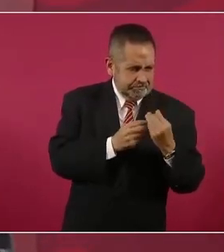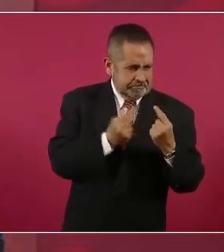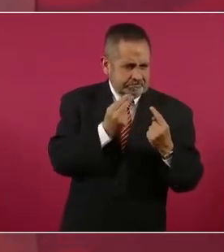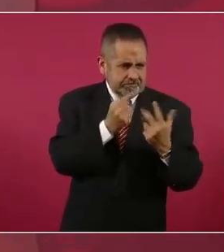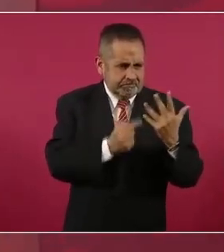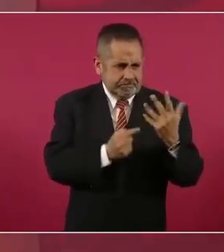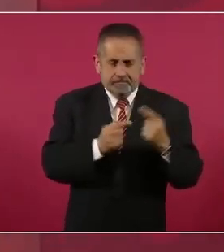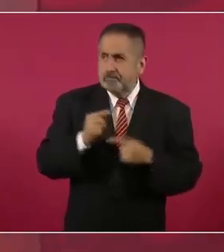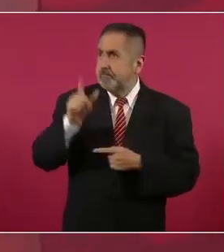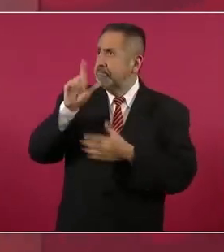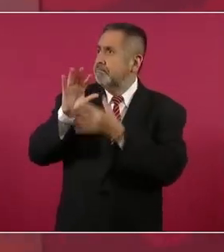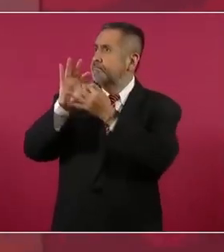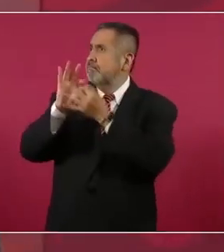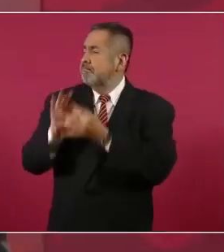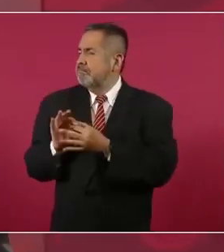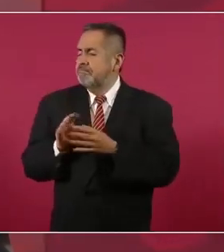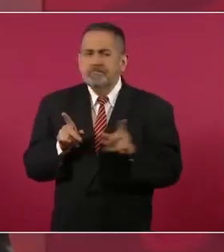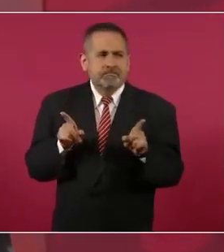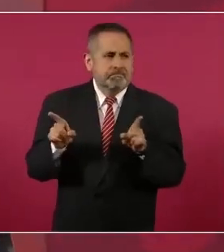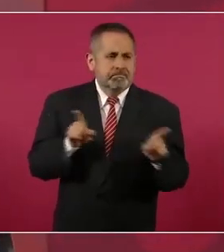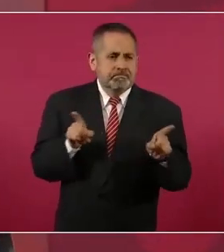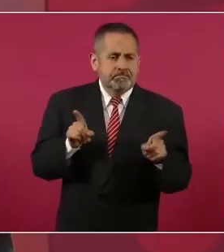decido por la espiritualidad.